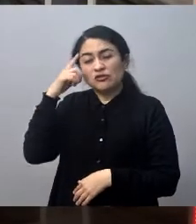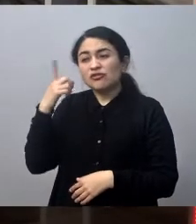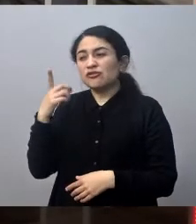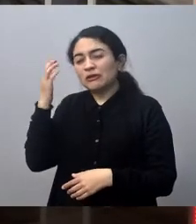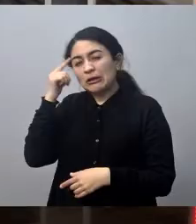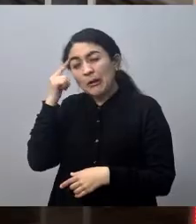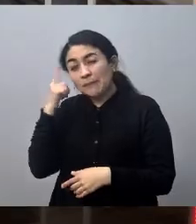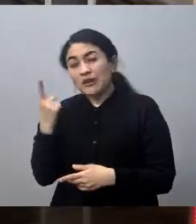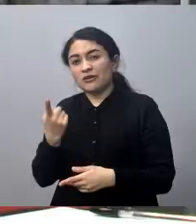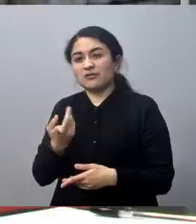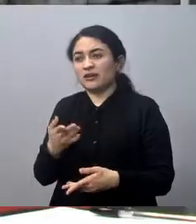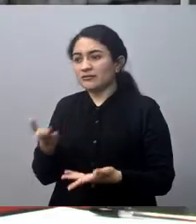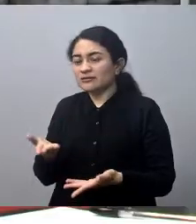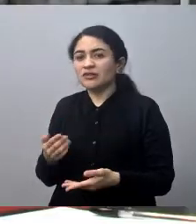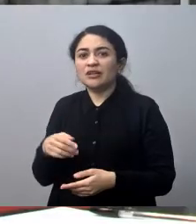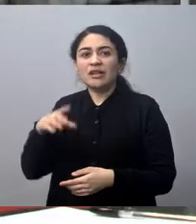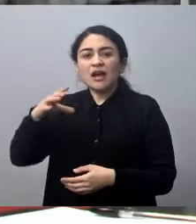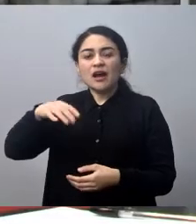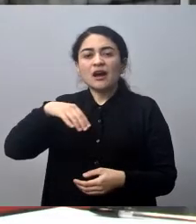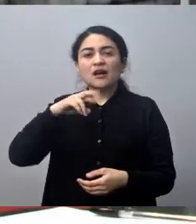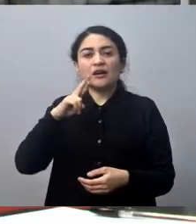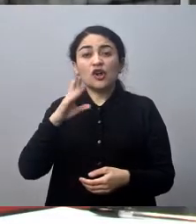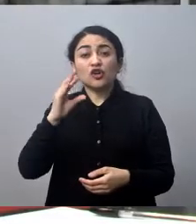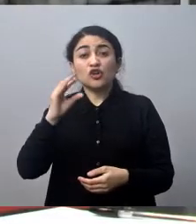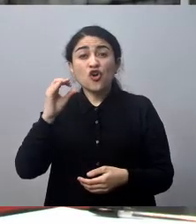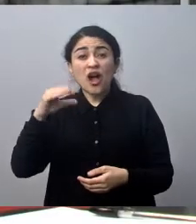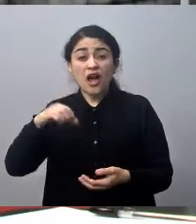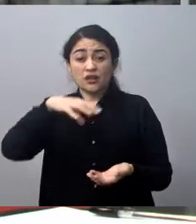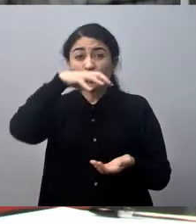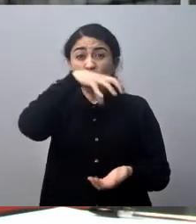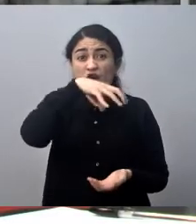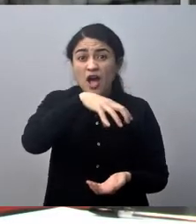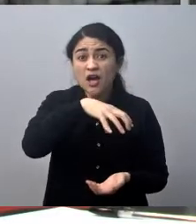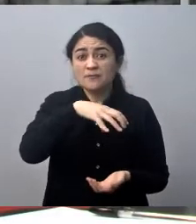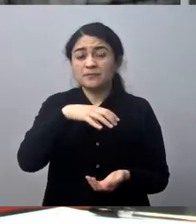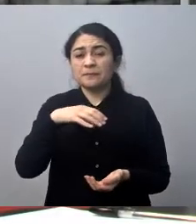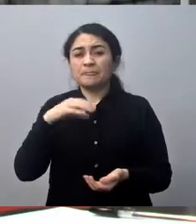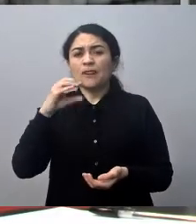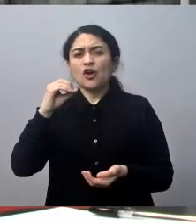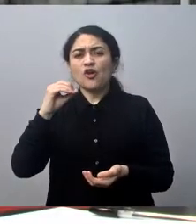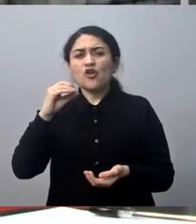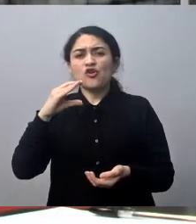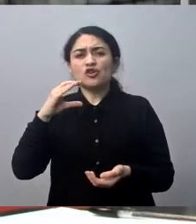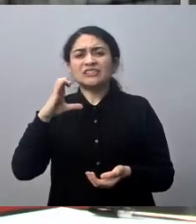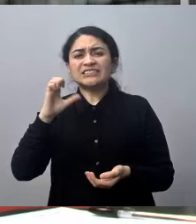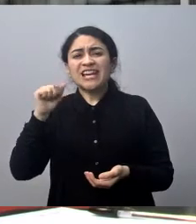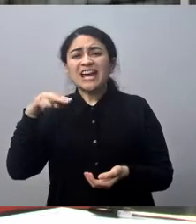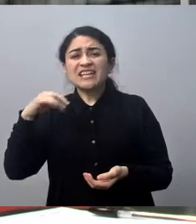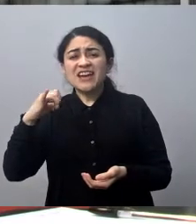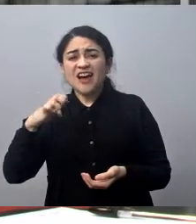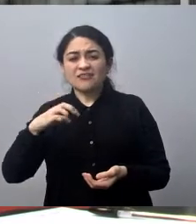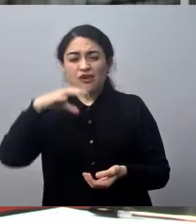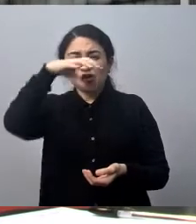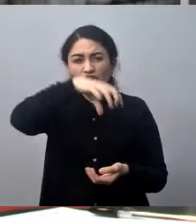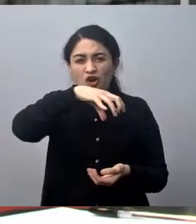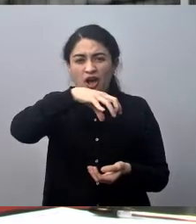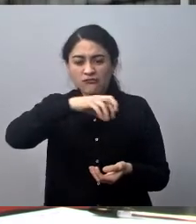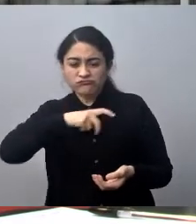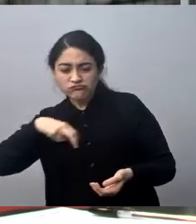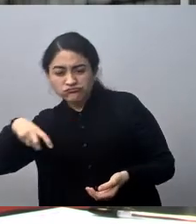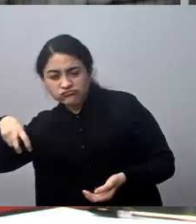sobre esto, porque la roca oceánica que está ahí, dentro de la comuna de Concon, es